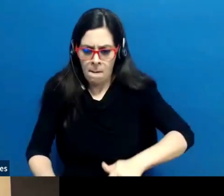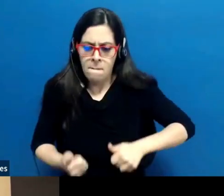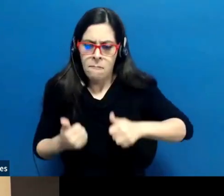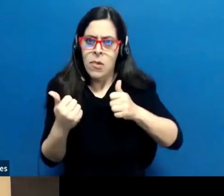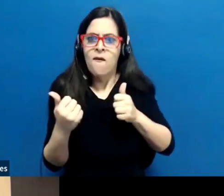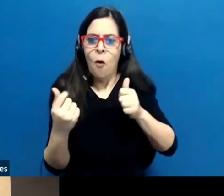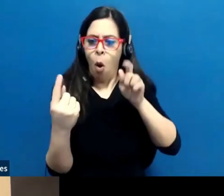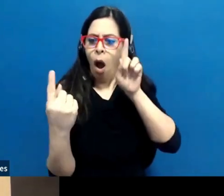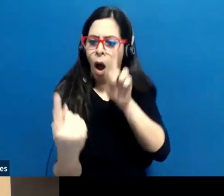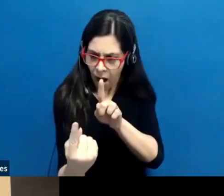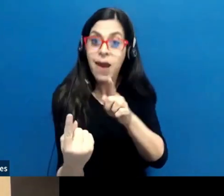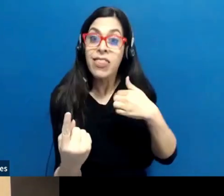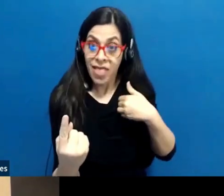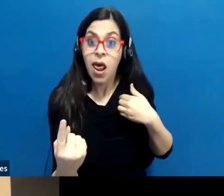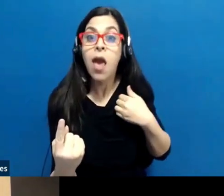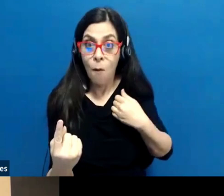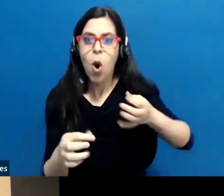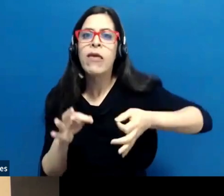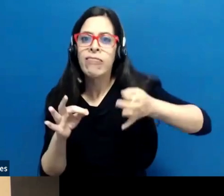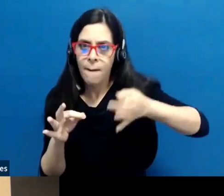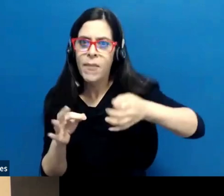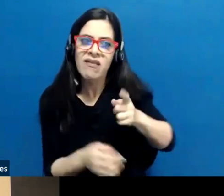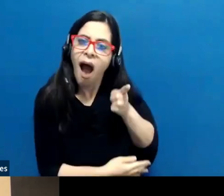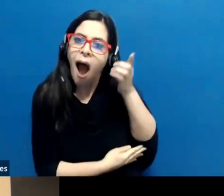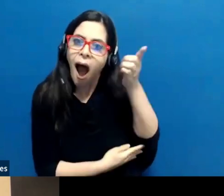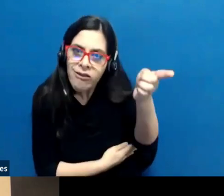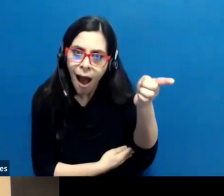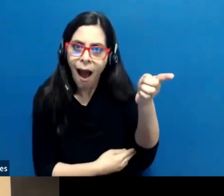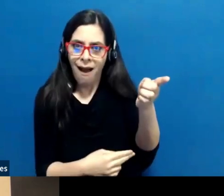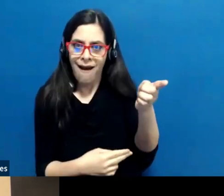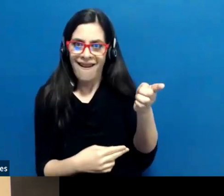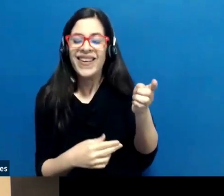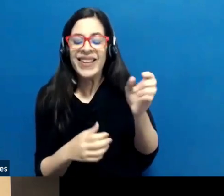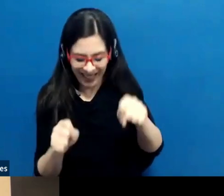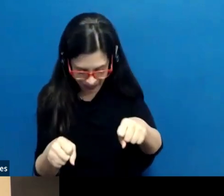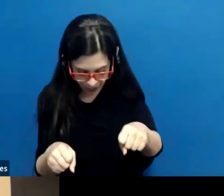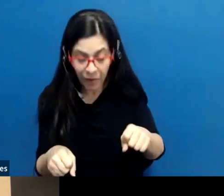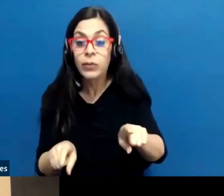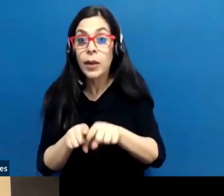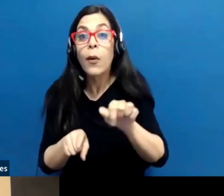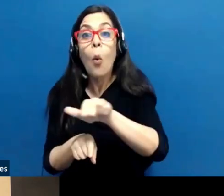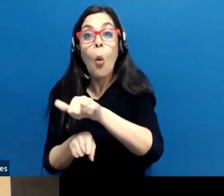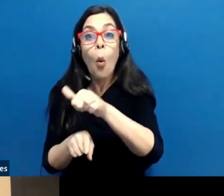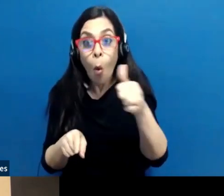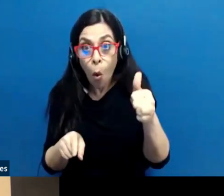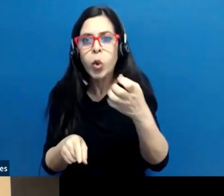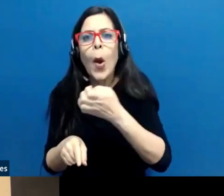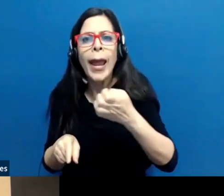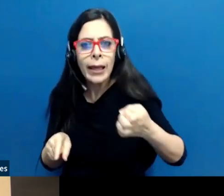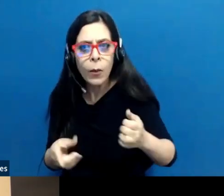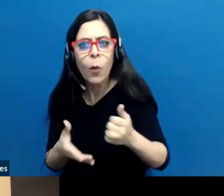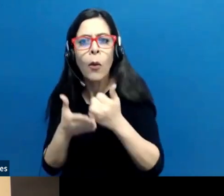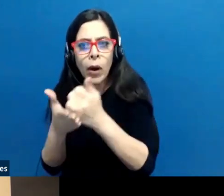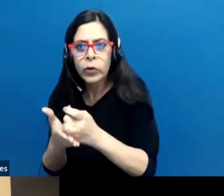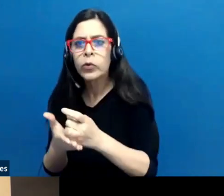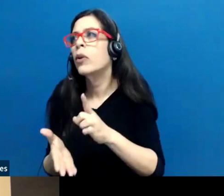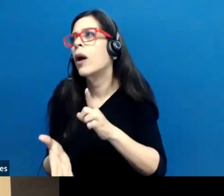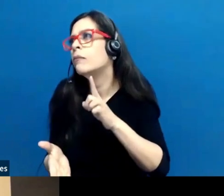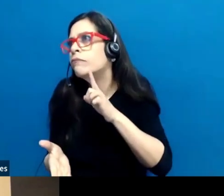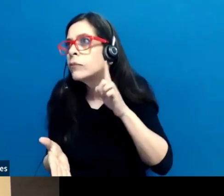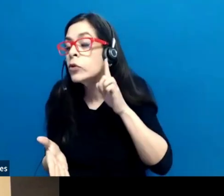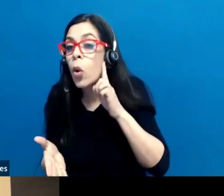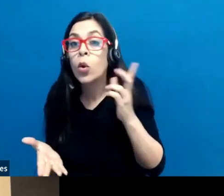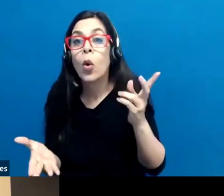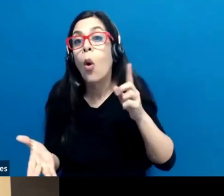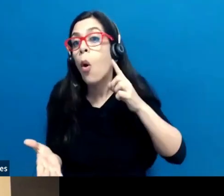y también podemos ofrecer otros tipos de servicios y equipos a la comunidad sorda o con pérdida auditiva, como